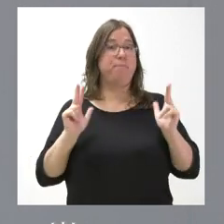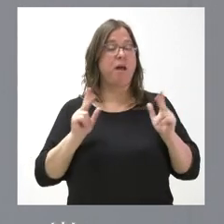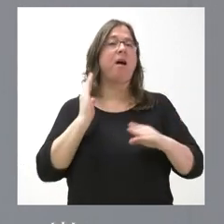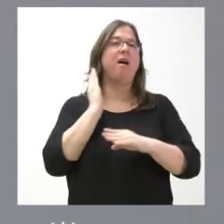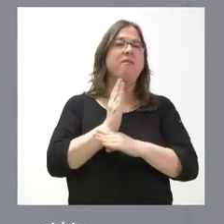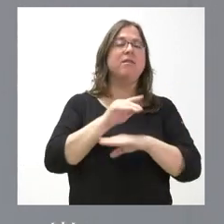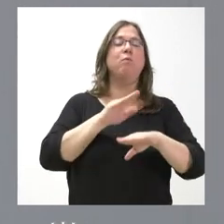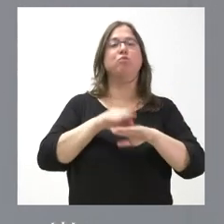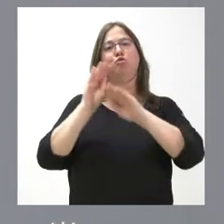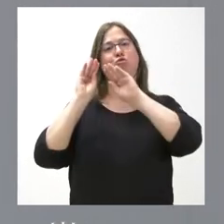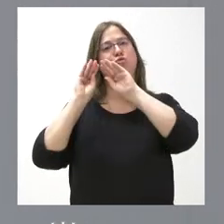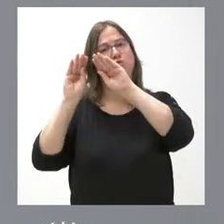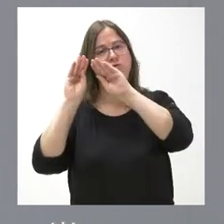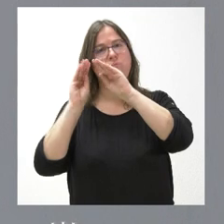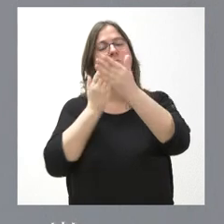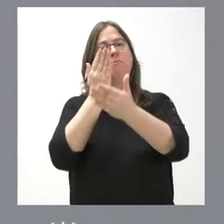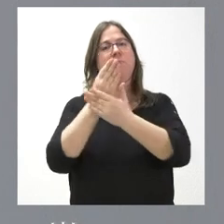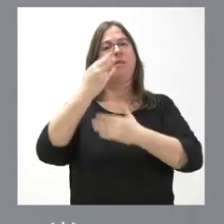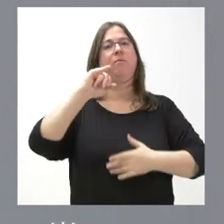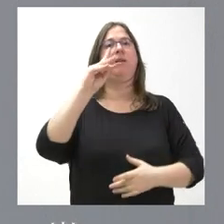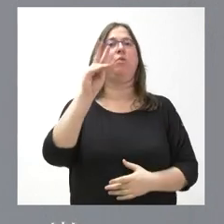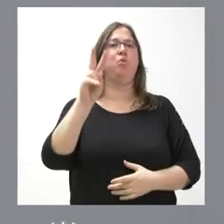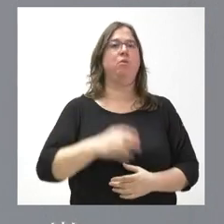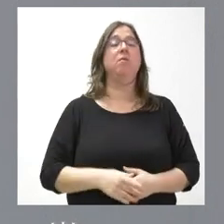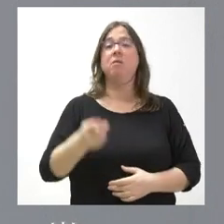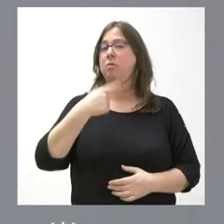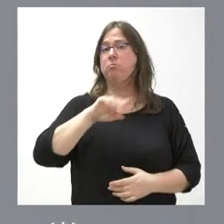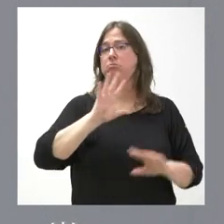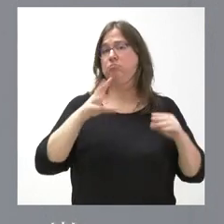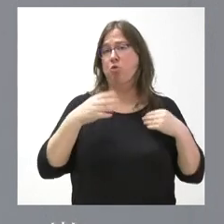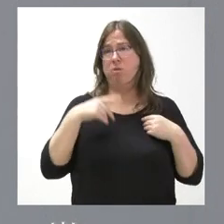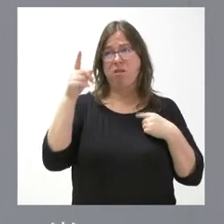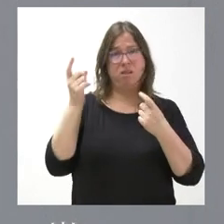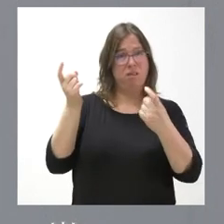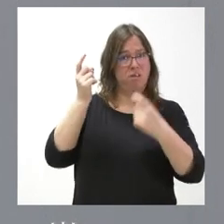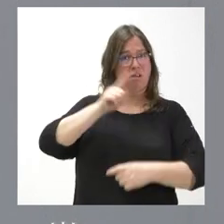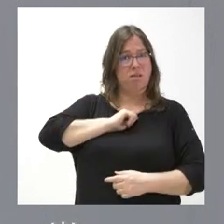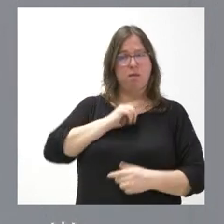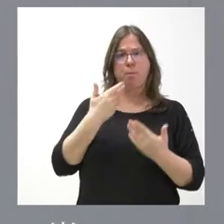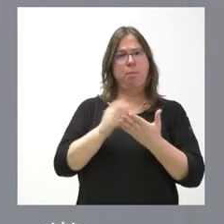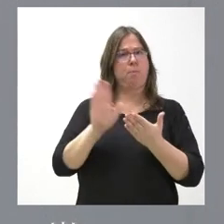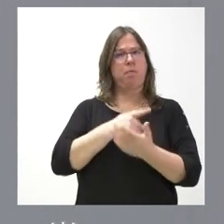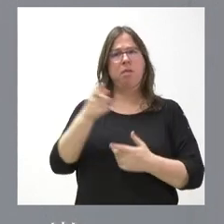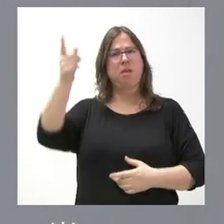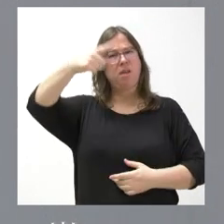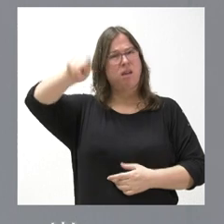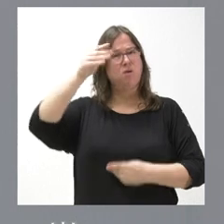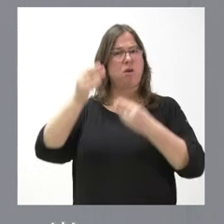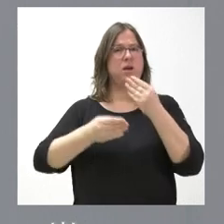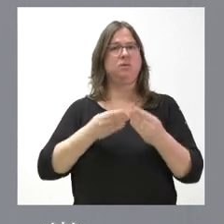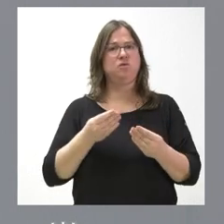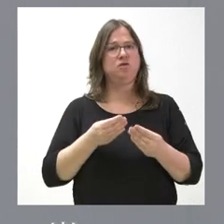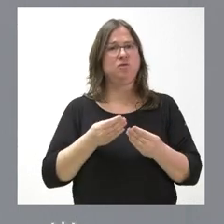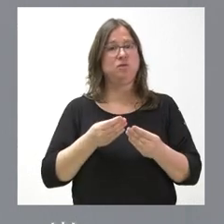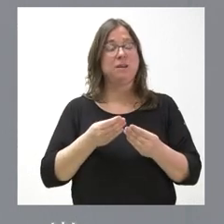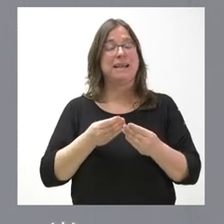como petición de Bildu. Por tanto, nosotros lo que no podemos es recibir lecciones por parte de aquellos que han hecho que